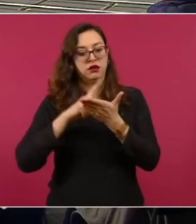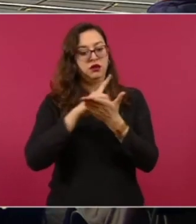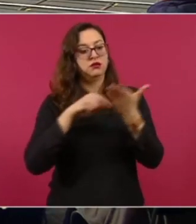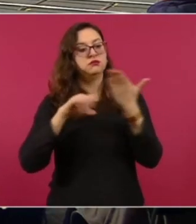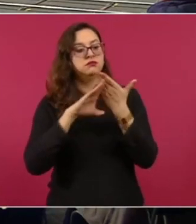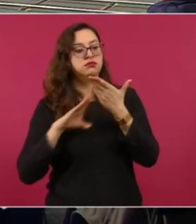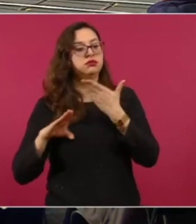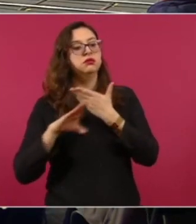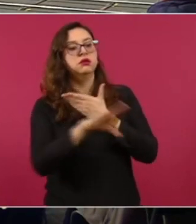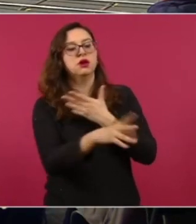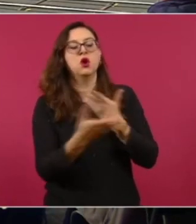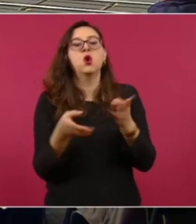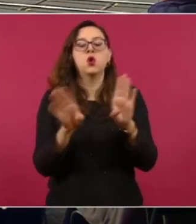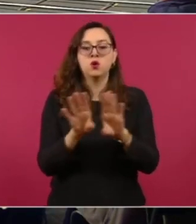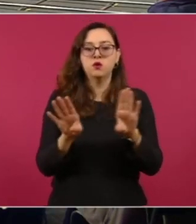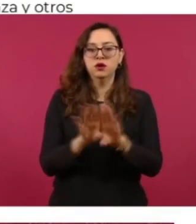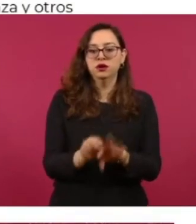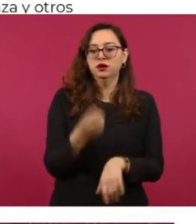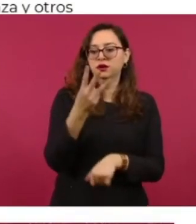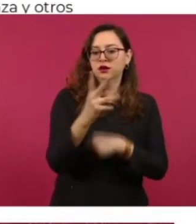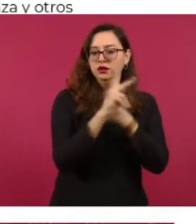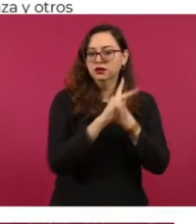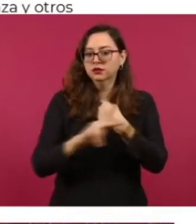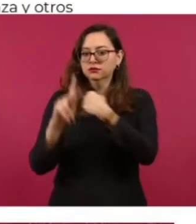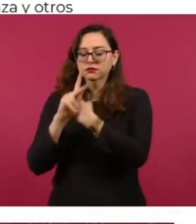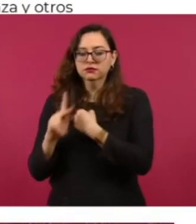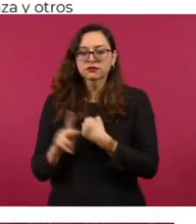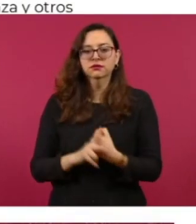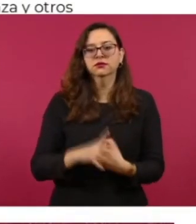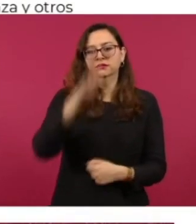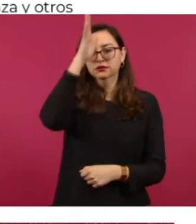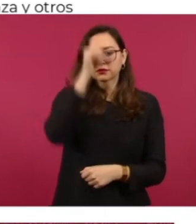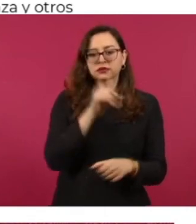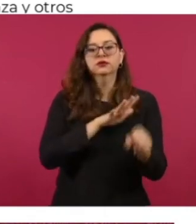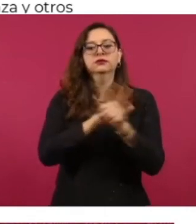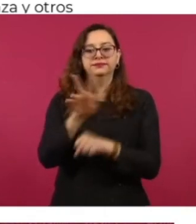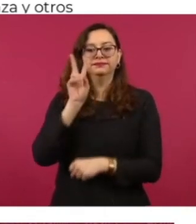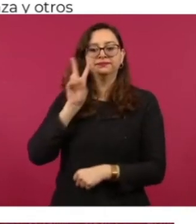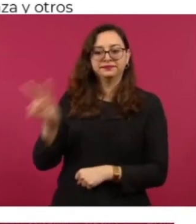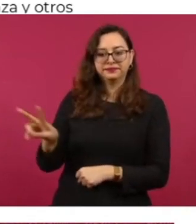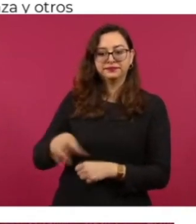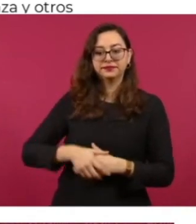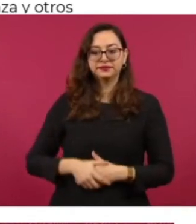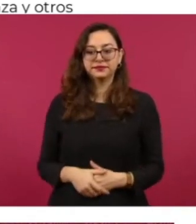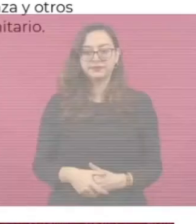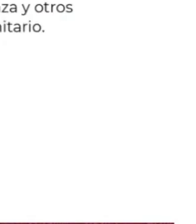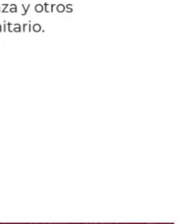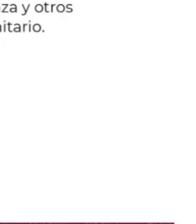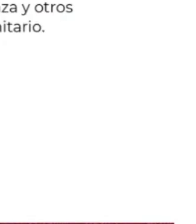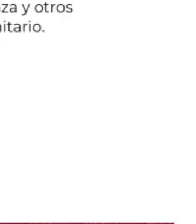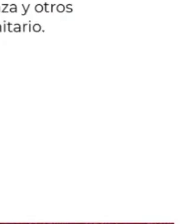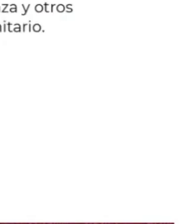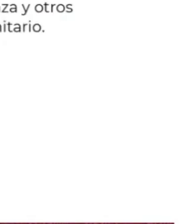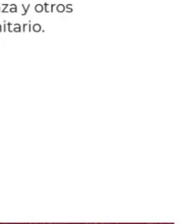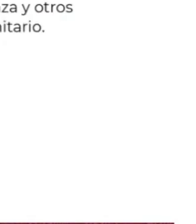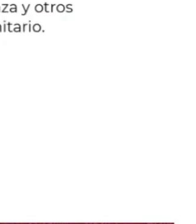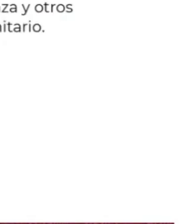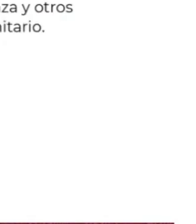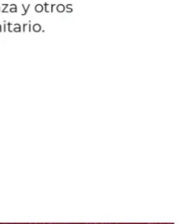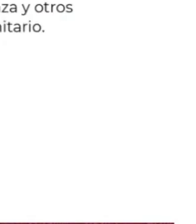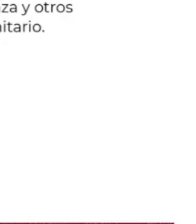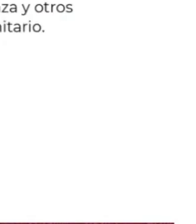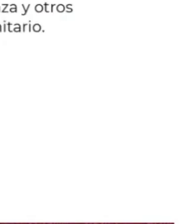perfeccional el control de precursores químicos para fabricar drogas sobre todo el fentanilo